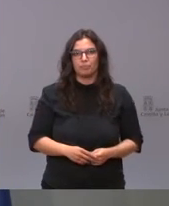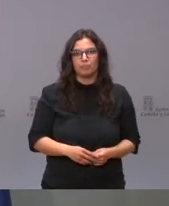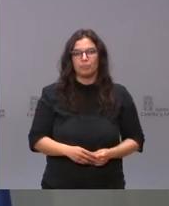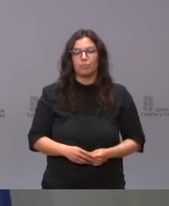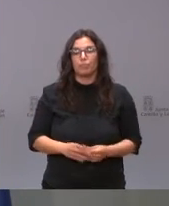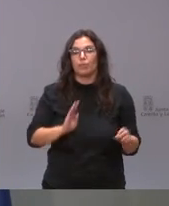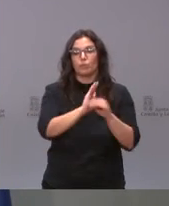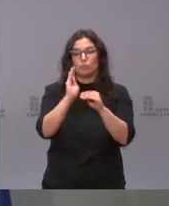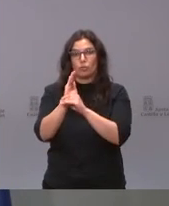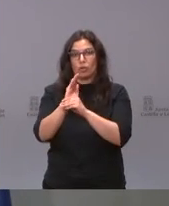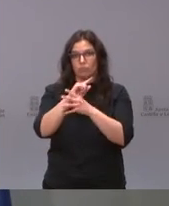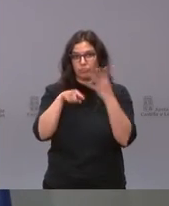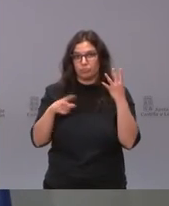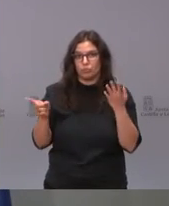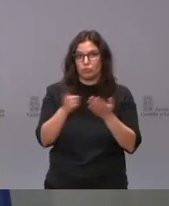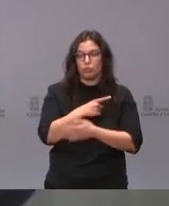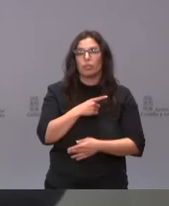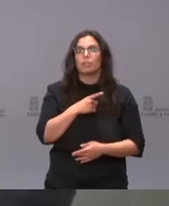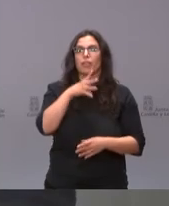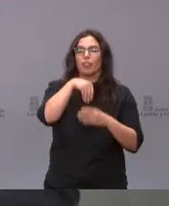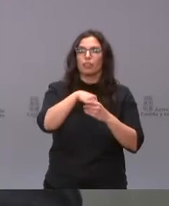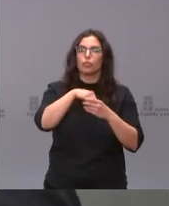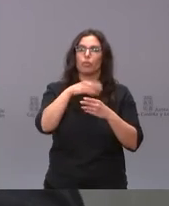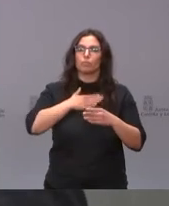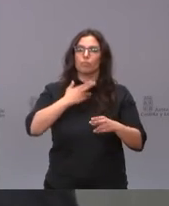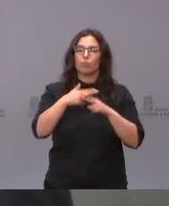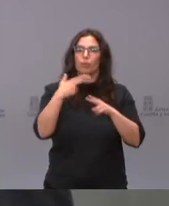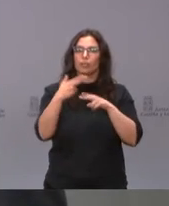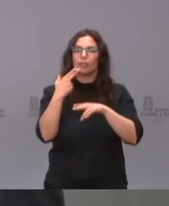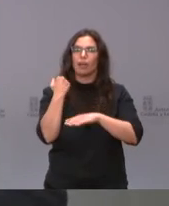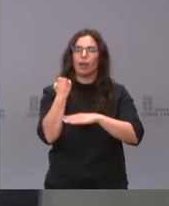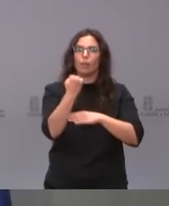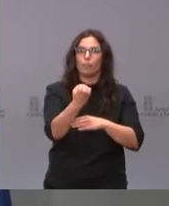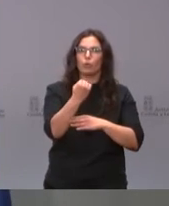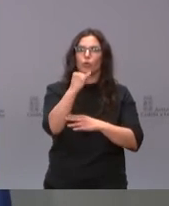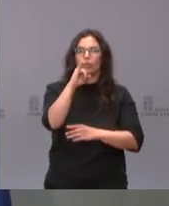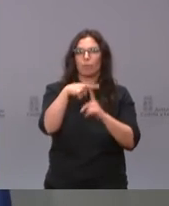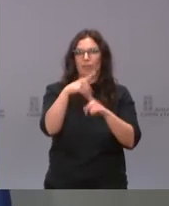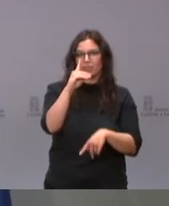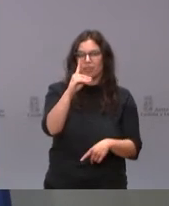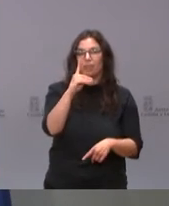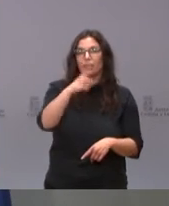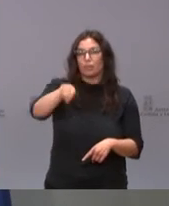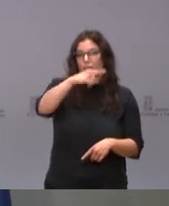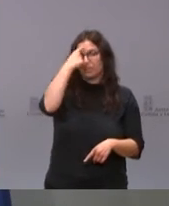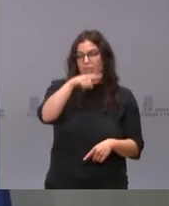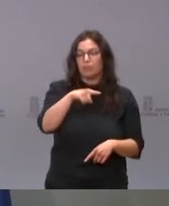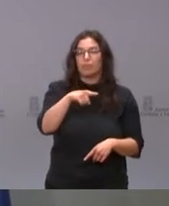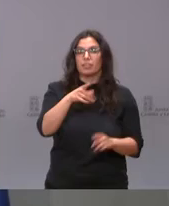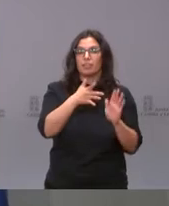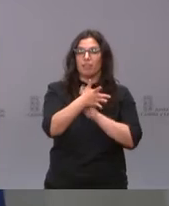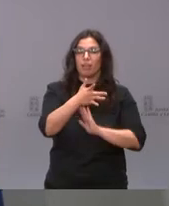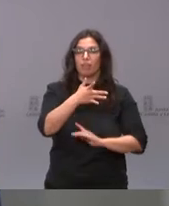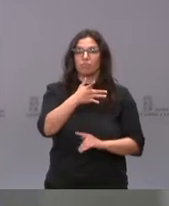subvenciones se enmarcan en nuestra política de apoyo a la I más D, que, como saben, nos coloca por